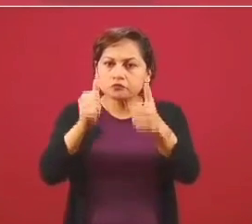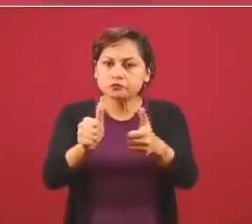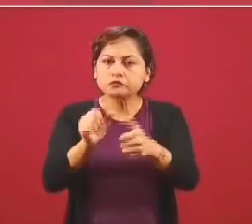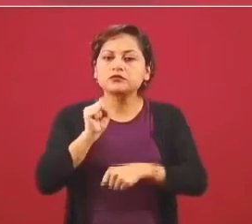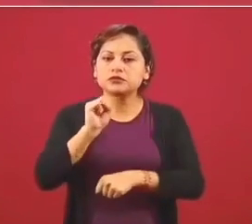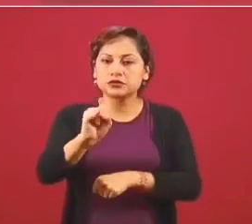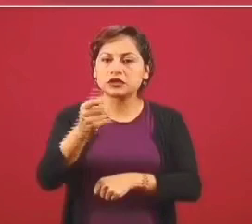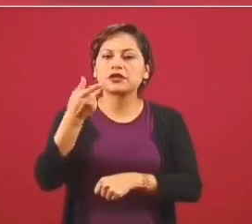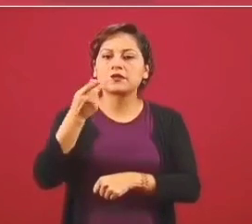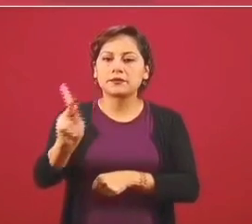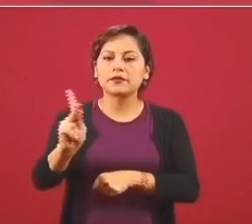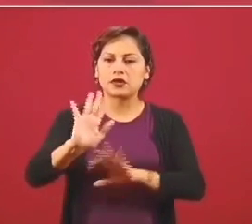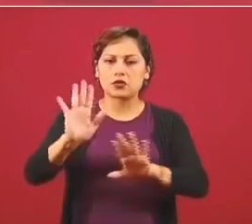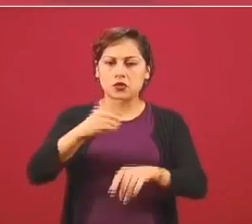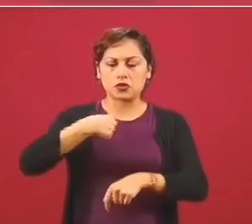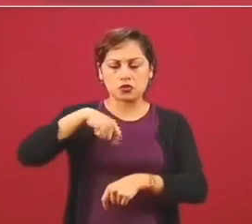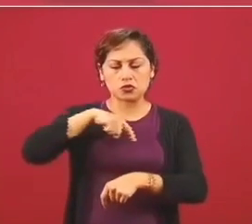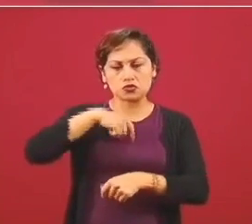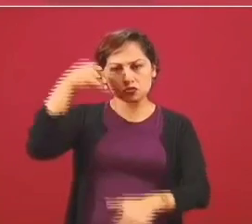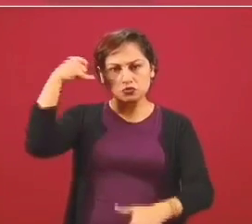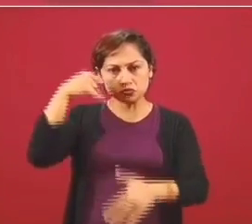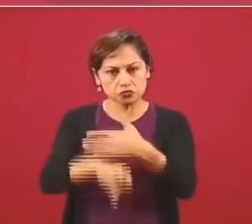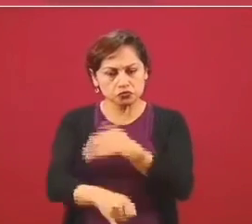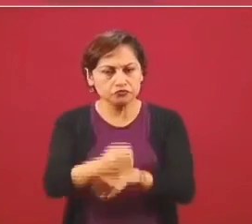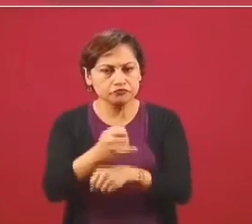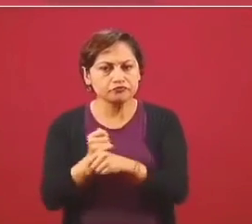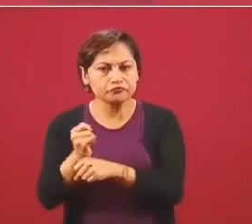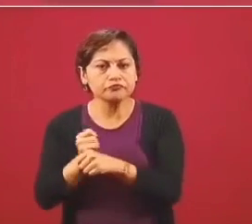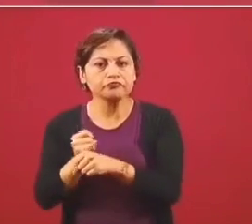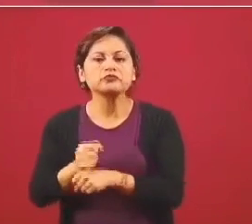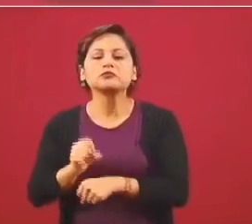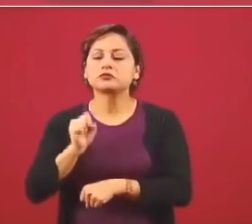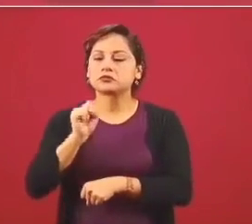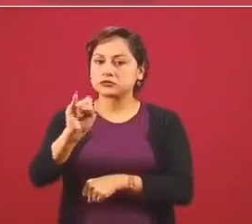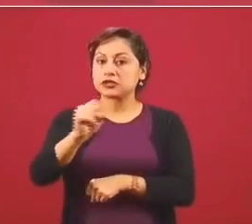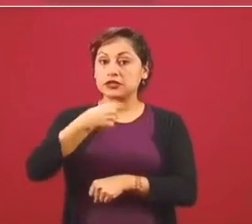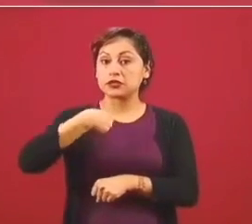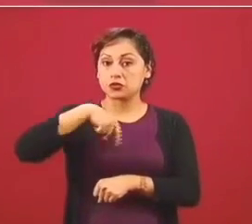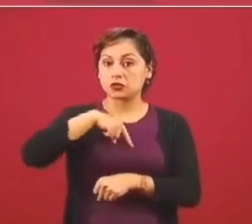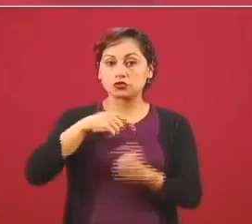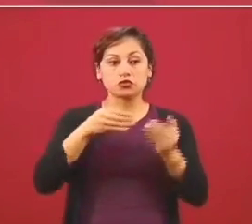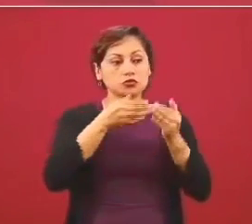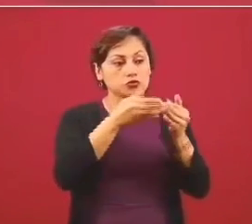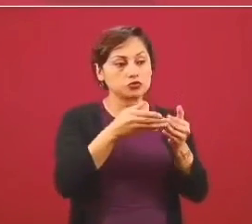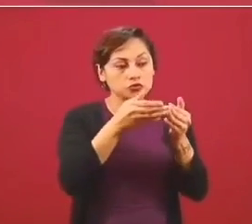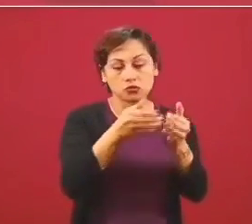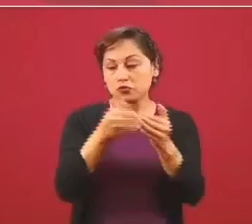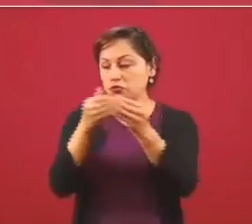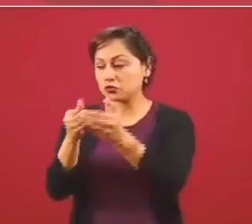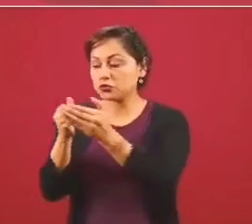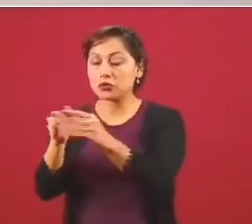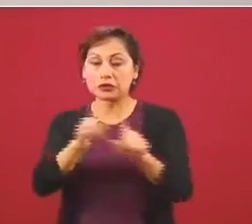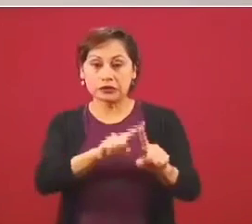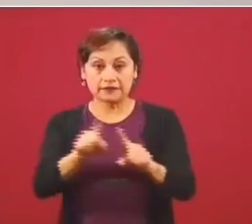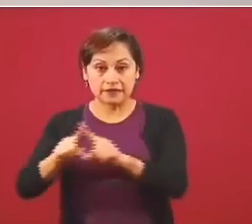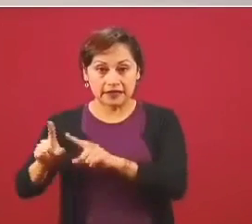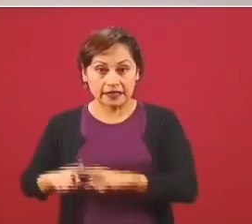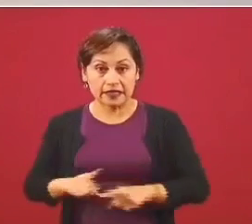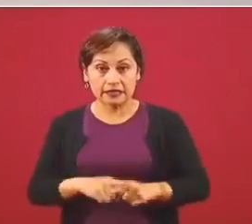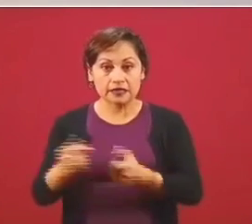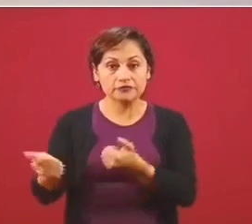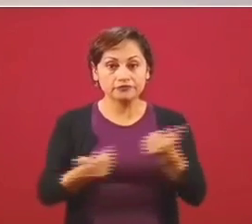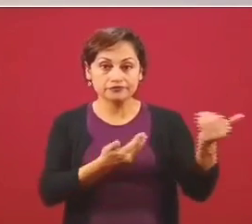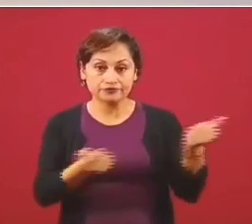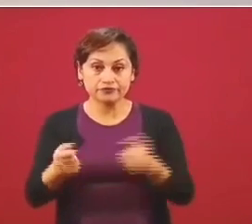profundizar más en eso, vamos a limpiar de corrupción los puertos. Miren, ahora mismo hablas de